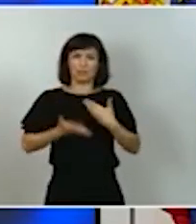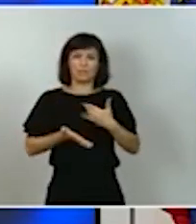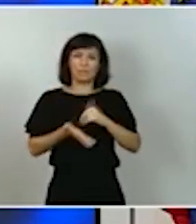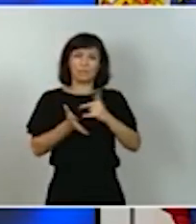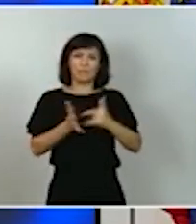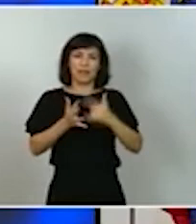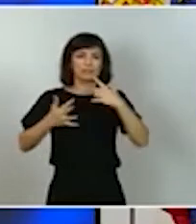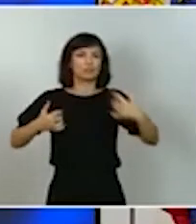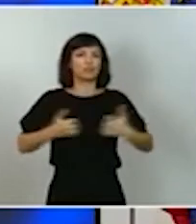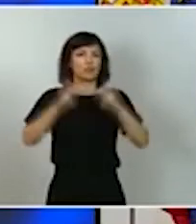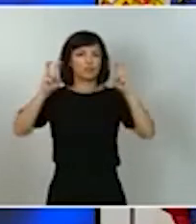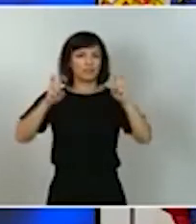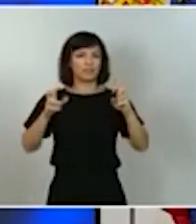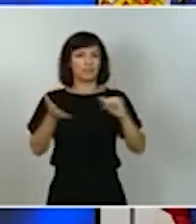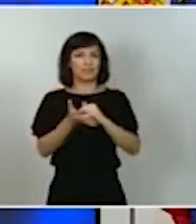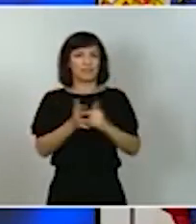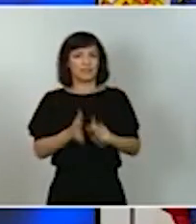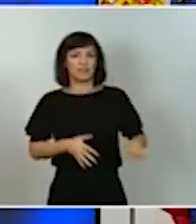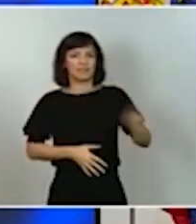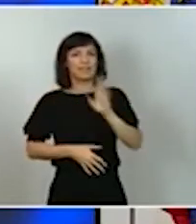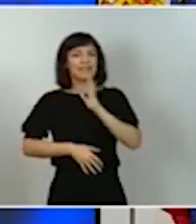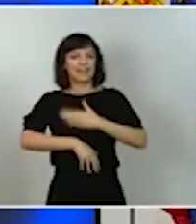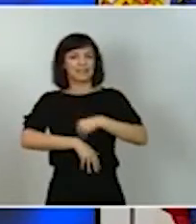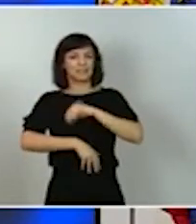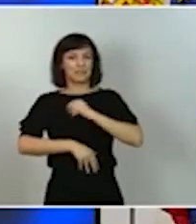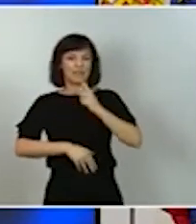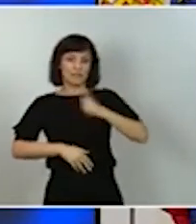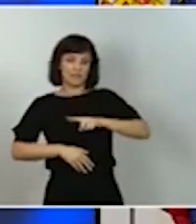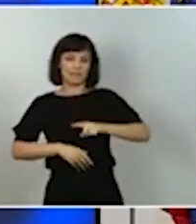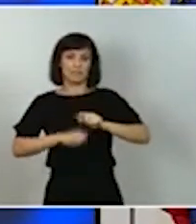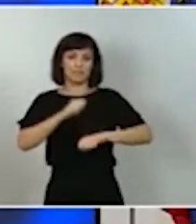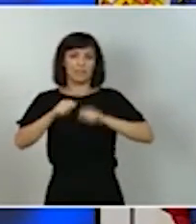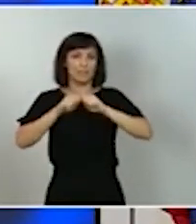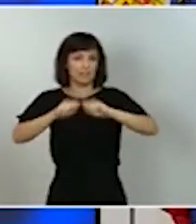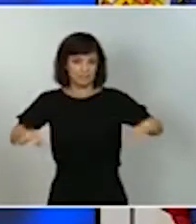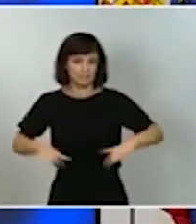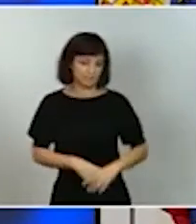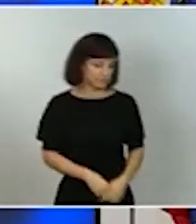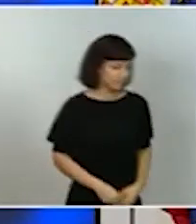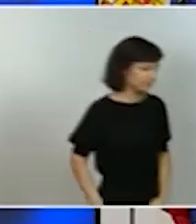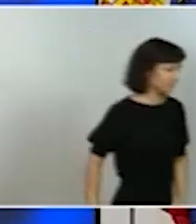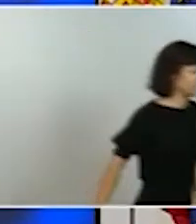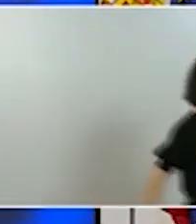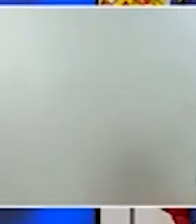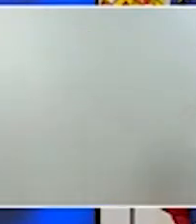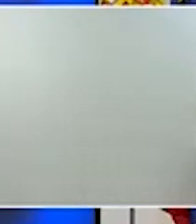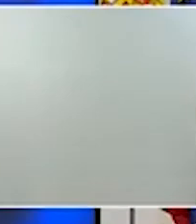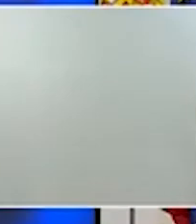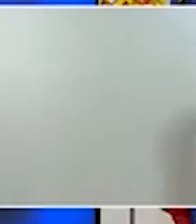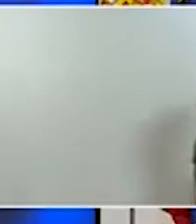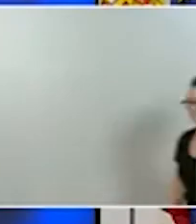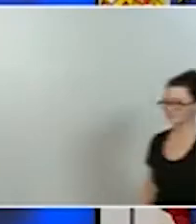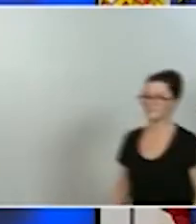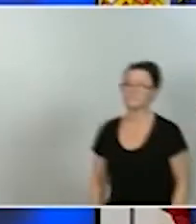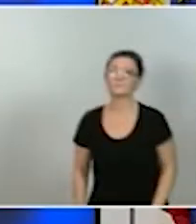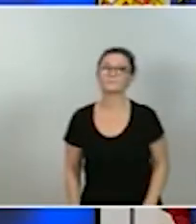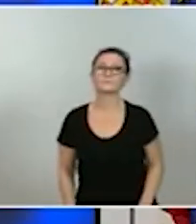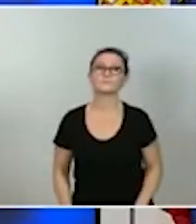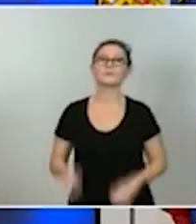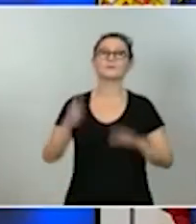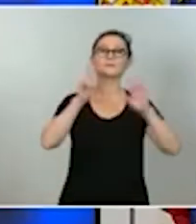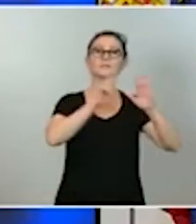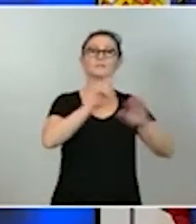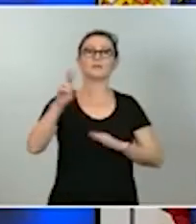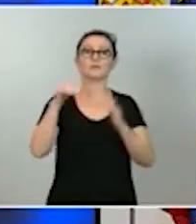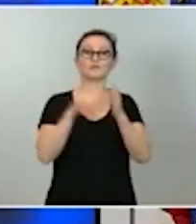ya puestos en marcha por parte del Gobierno a lo largo de estos meses de pandemia. Las grandes cifras son 72.000 millones de euros, por tanto, durante los próximos tres años,